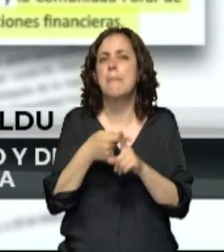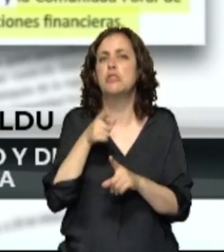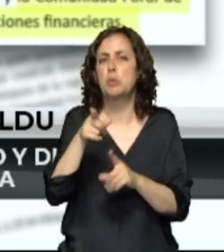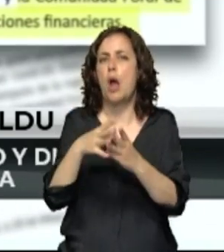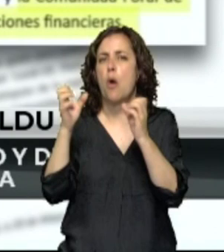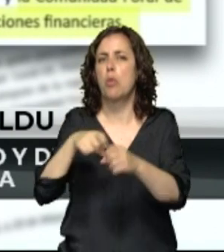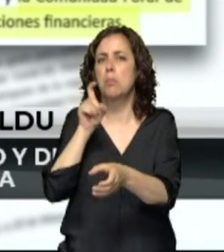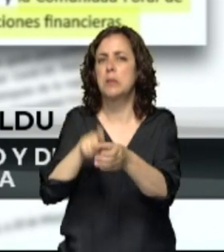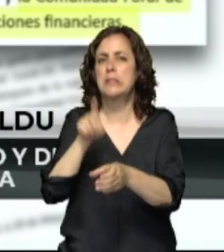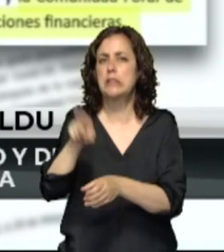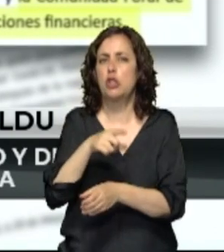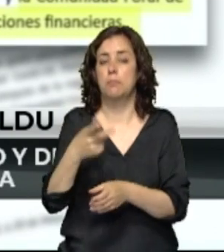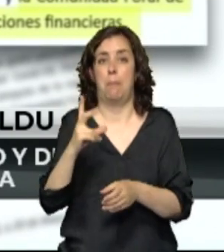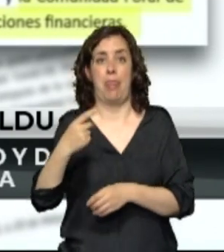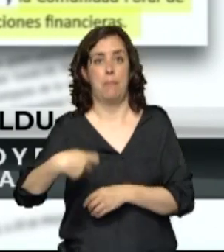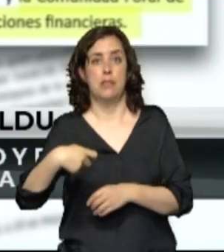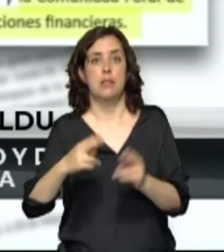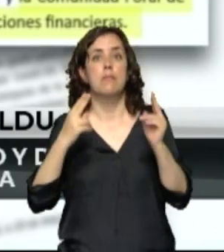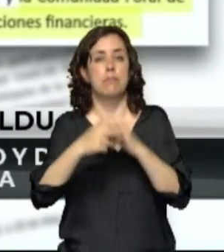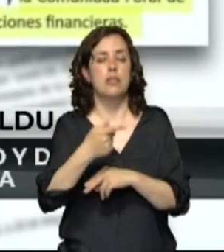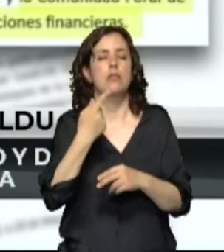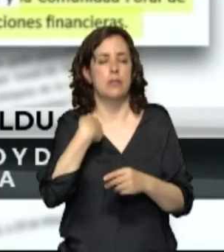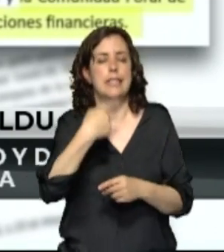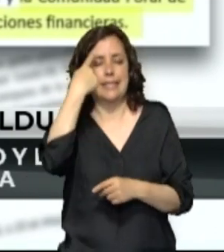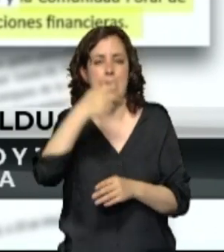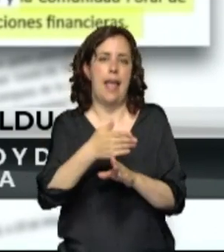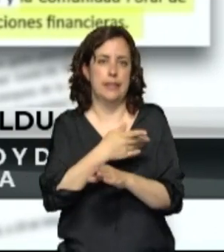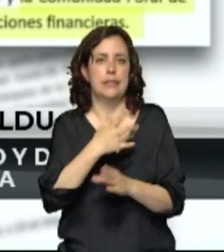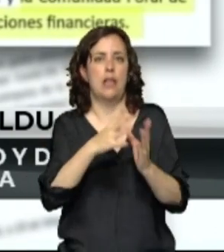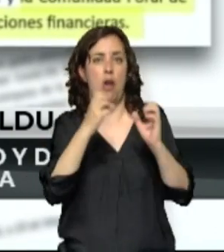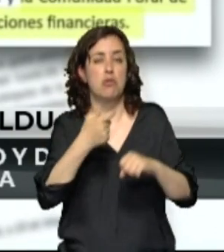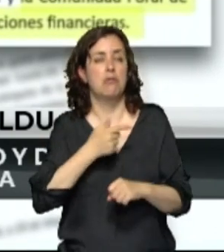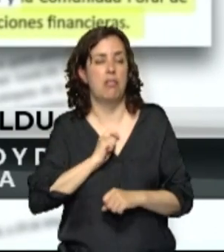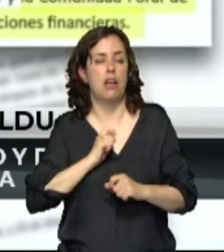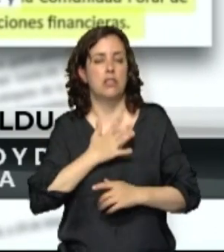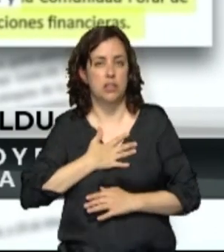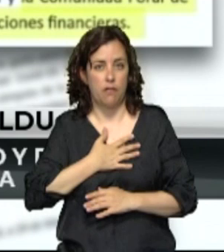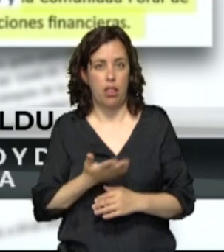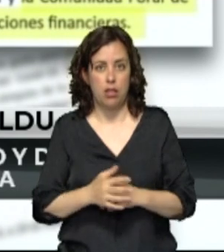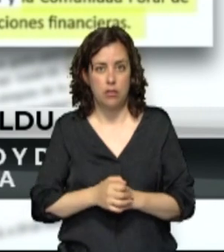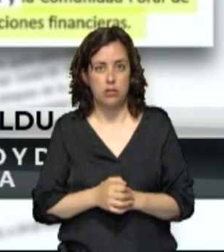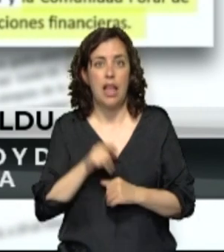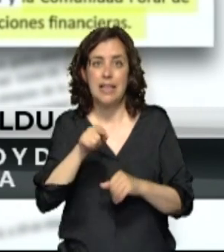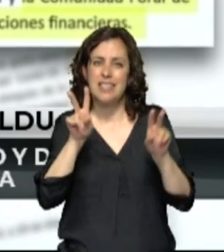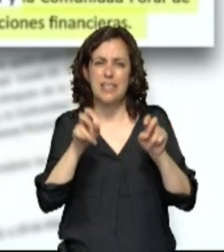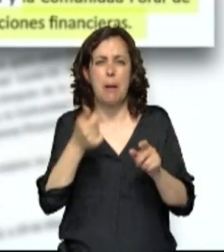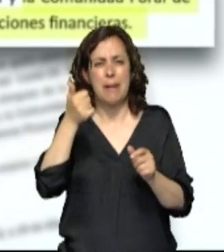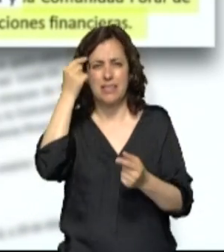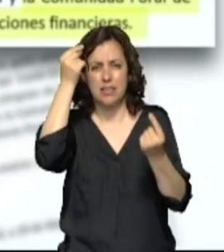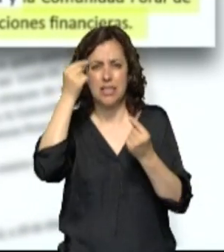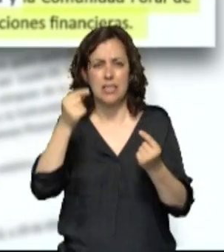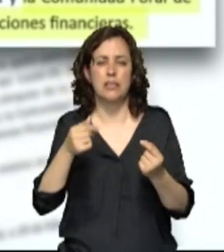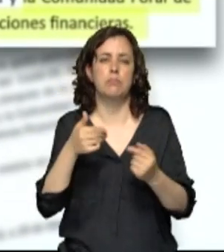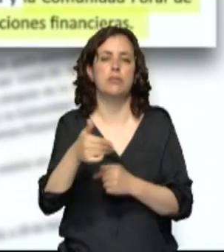acuerdo. Remírez ha explicado que conocían ese acuerdo y que le satisfacía. Ha reconocido también que este tema se abordará de forma más detallada